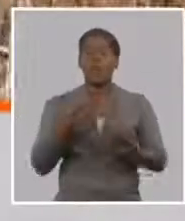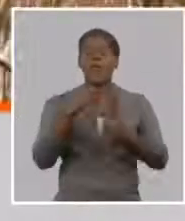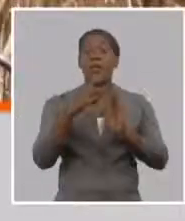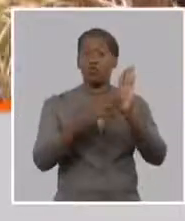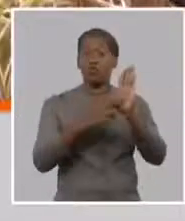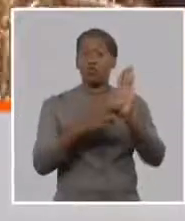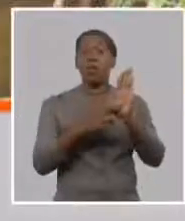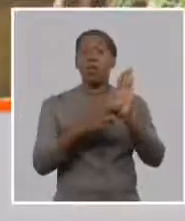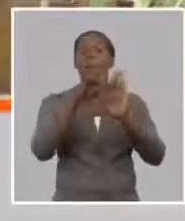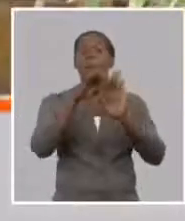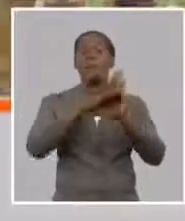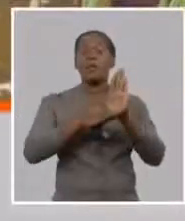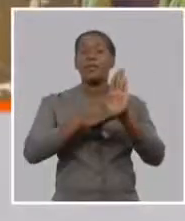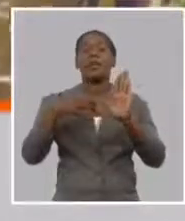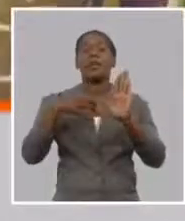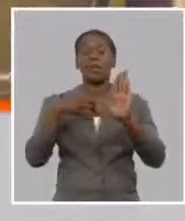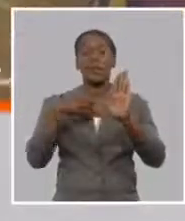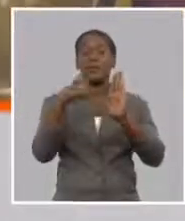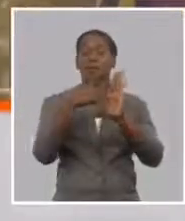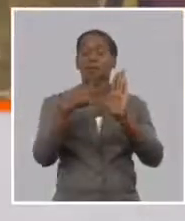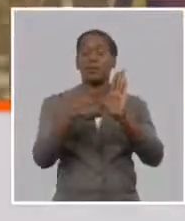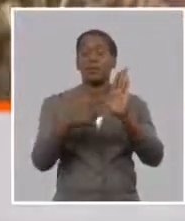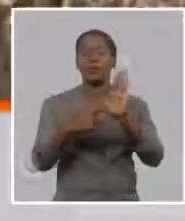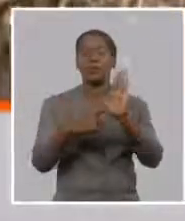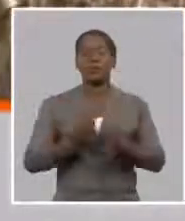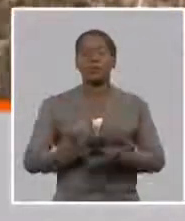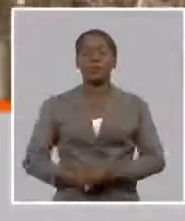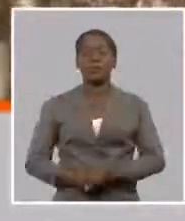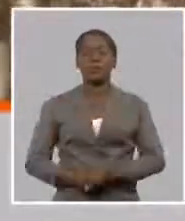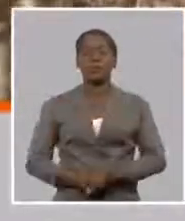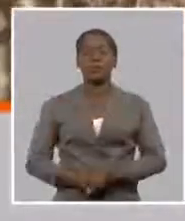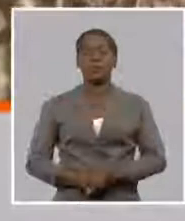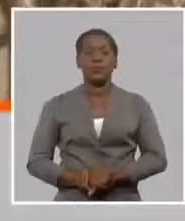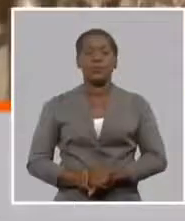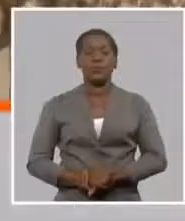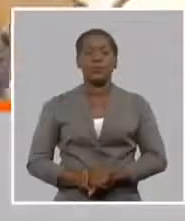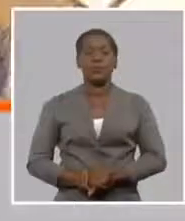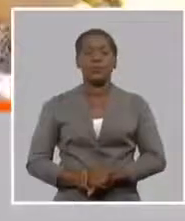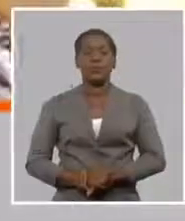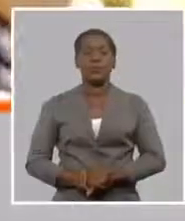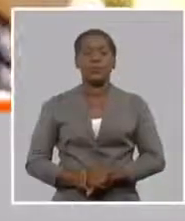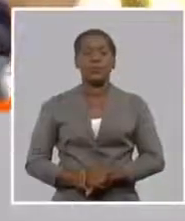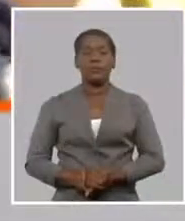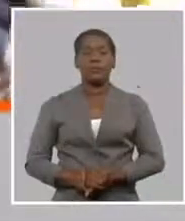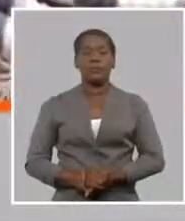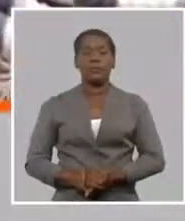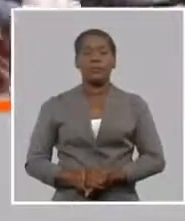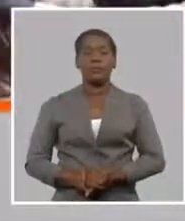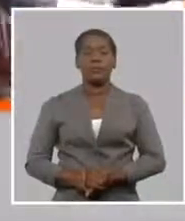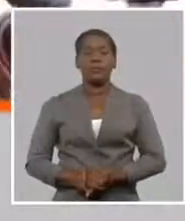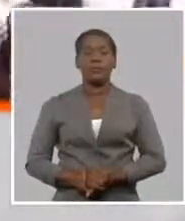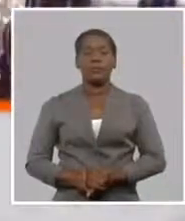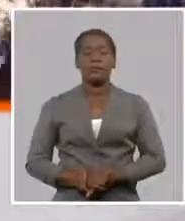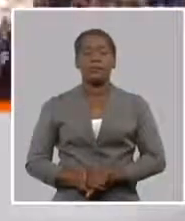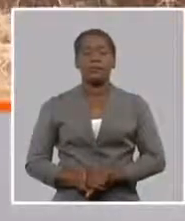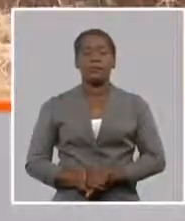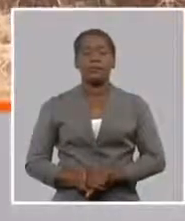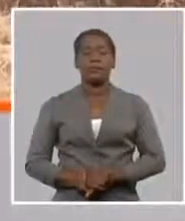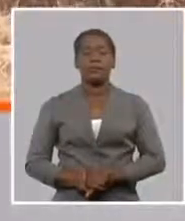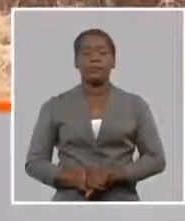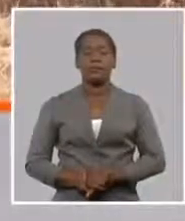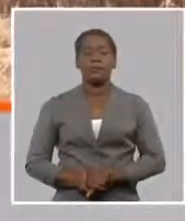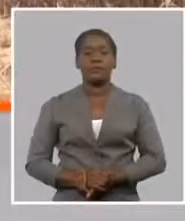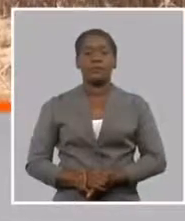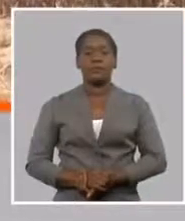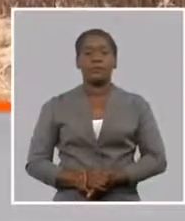sentido como les decía vamos a ofertar las dos modalidades antes como decía también Ravelo el productor de